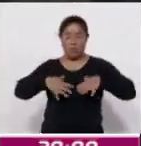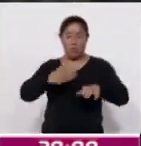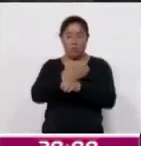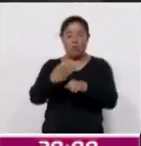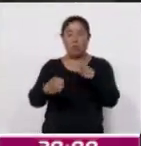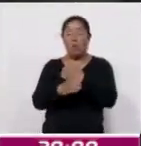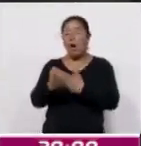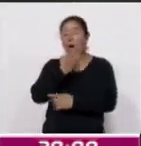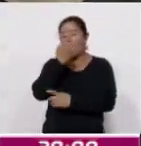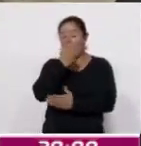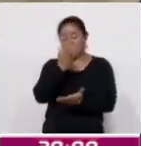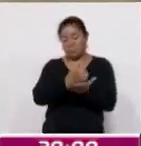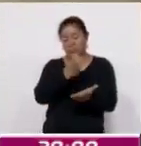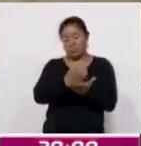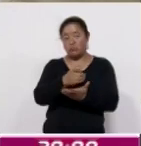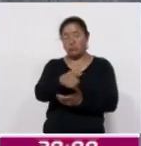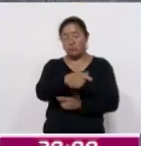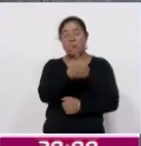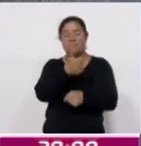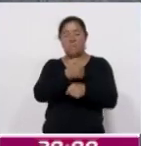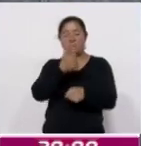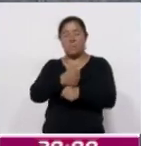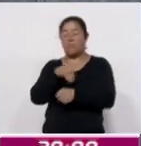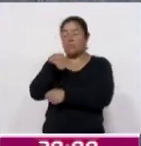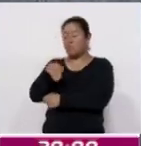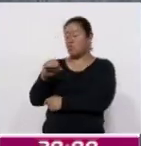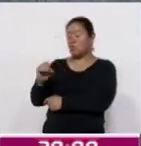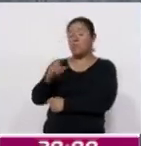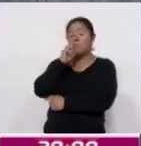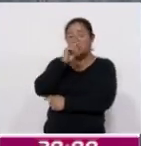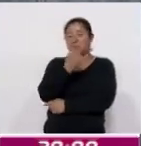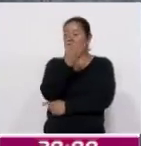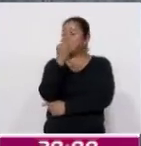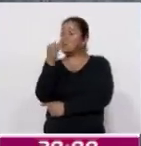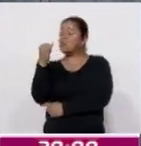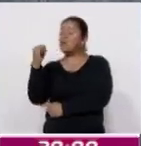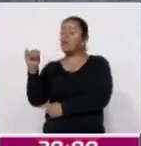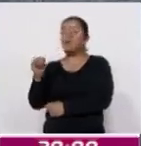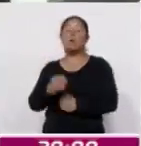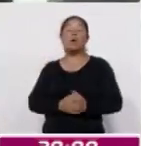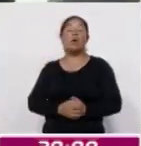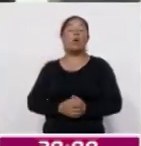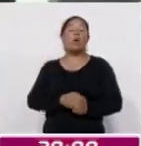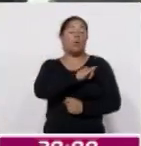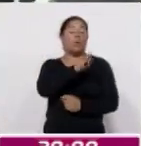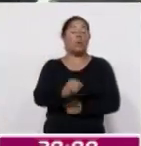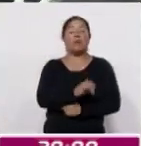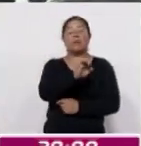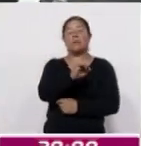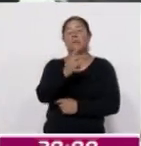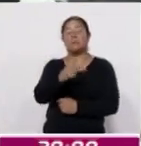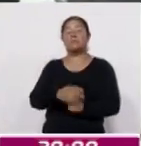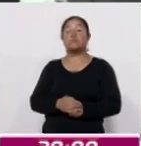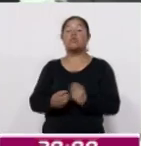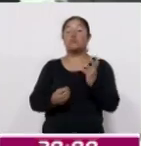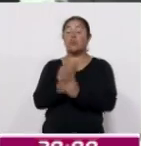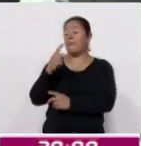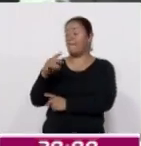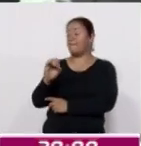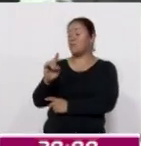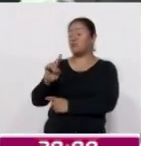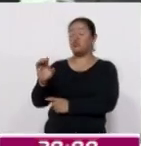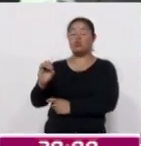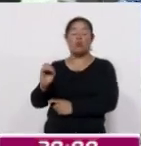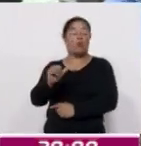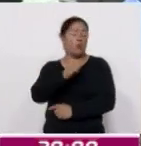escolares a los estudiantes de la primaria Melchor Ocampo y del preescolar Juan Enrique Pestalozzi, un nuevo pozo de agua potable y un centro de salud